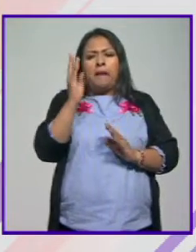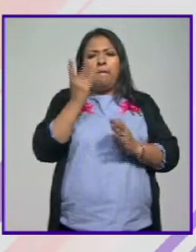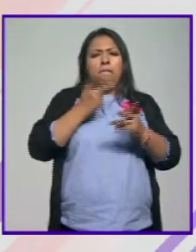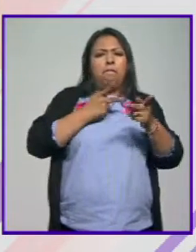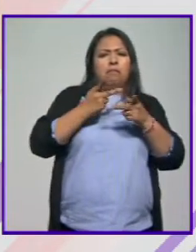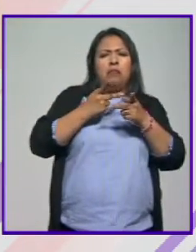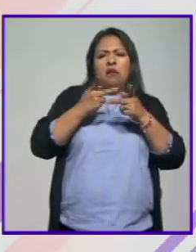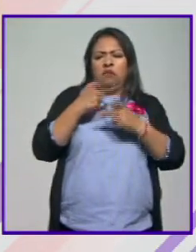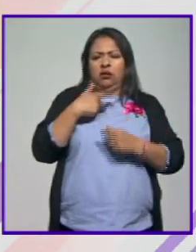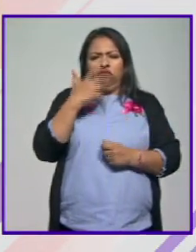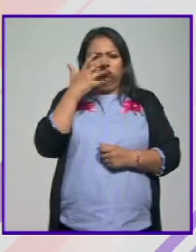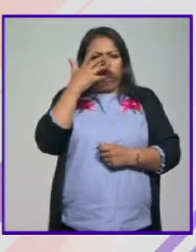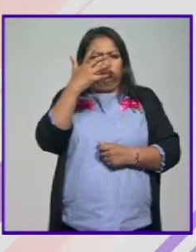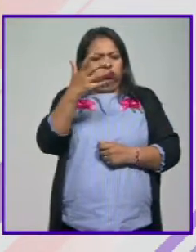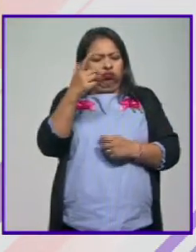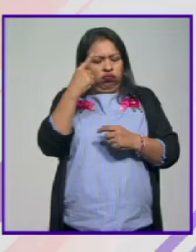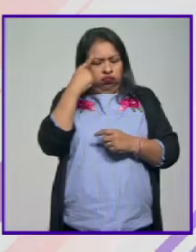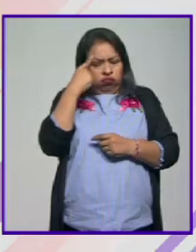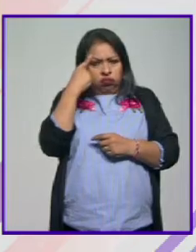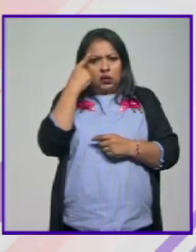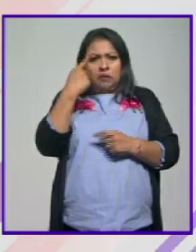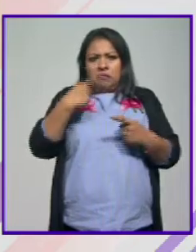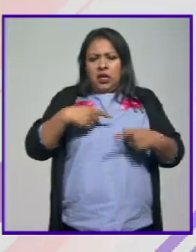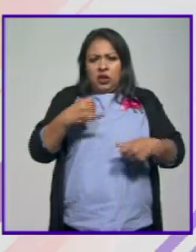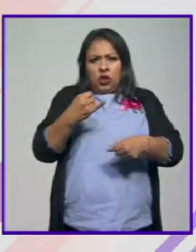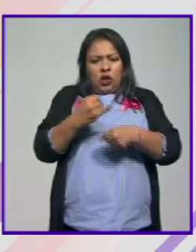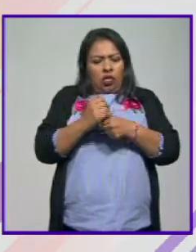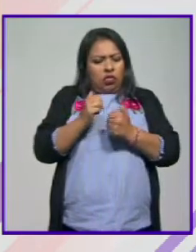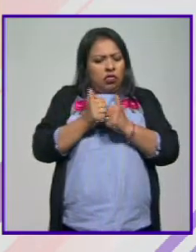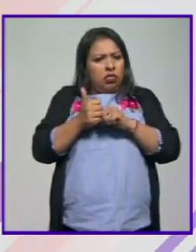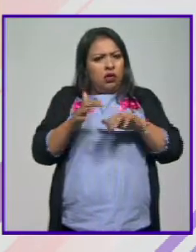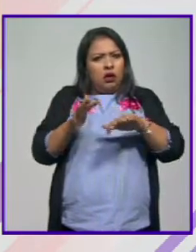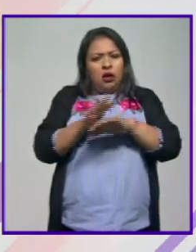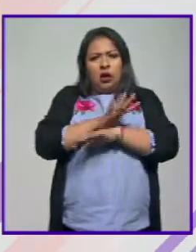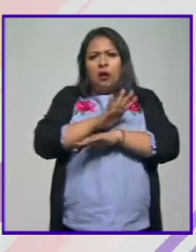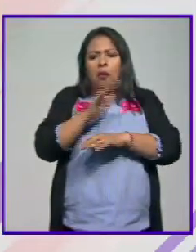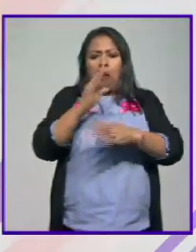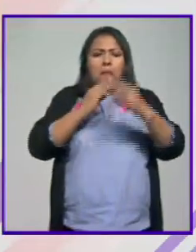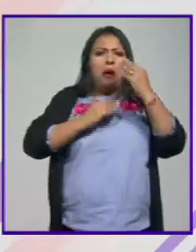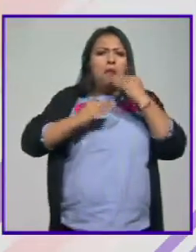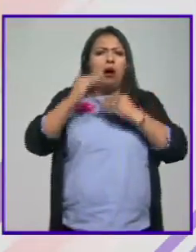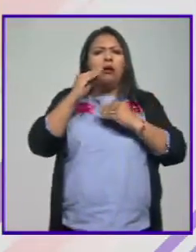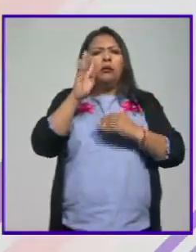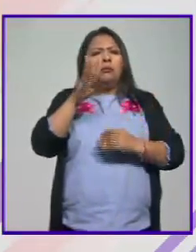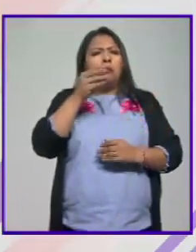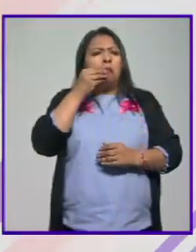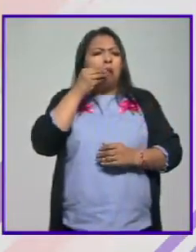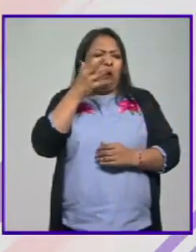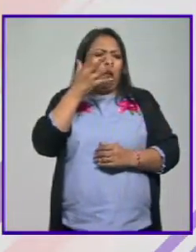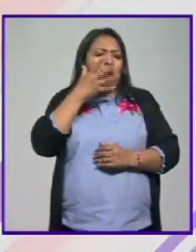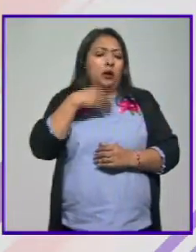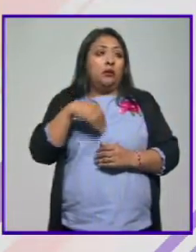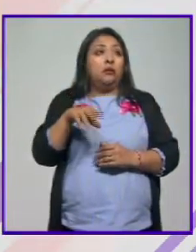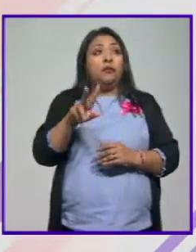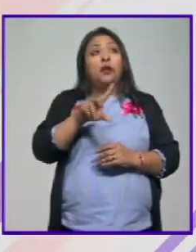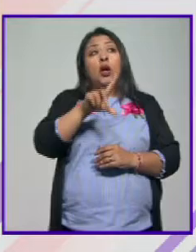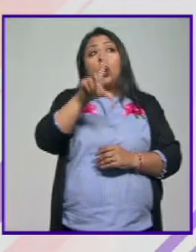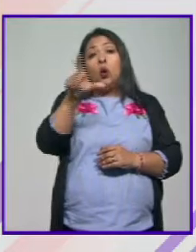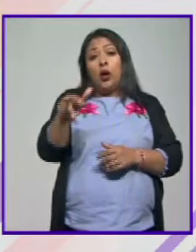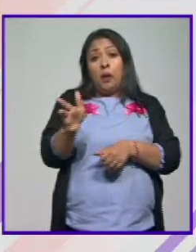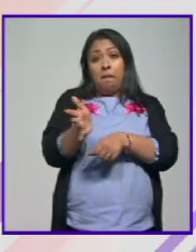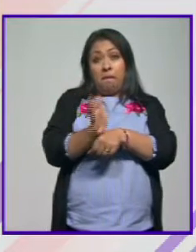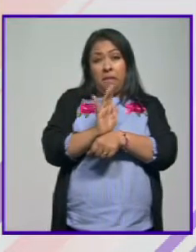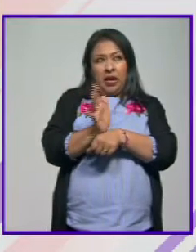preparación muy seria y muy concienzuda de este personaje que pues termina siendo encantador y luego bueno pues digamos la